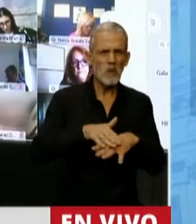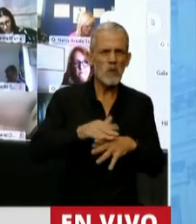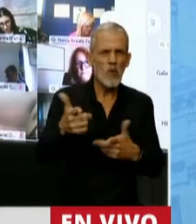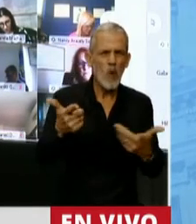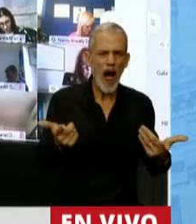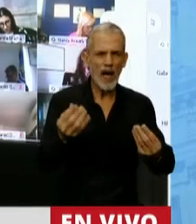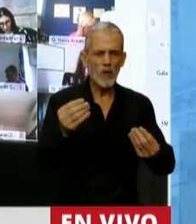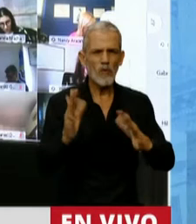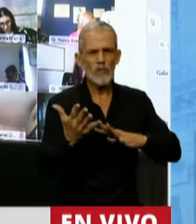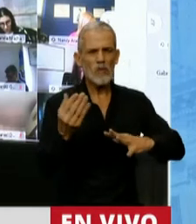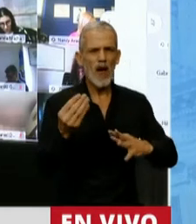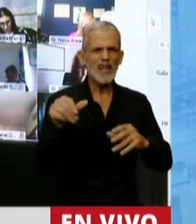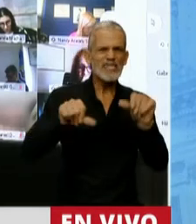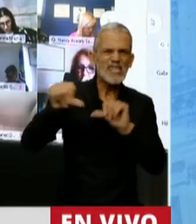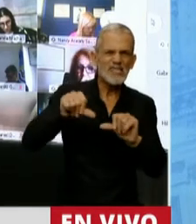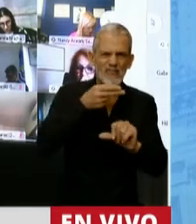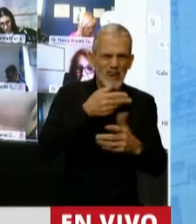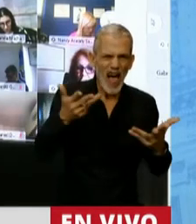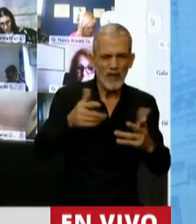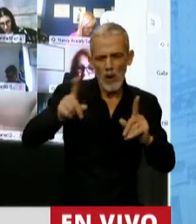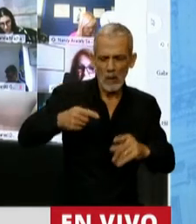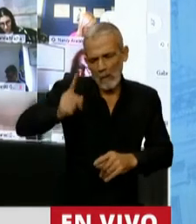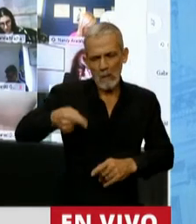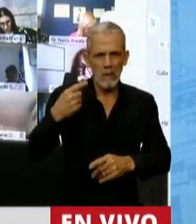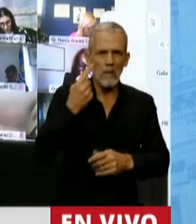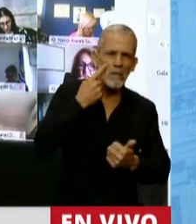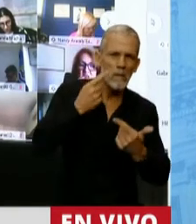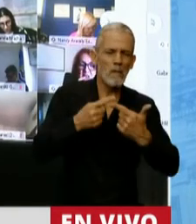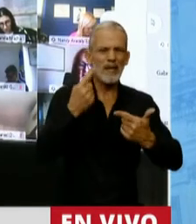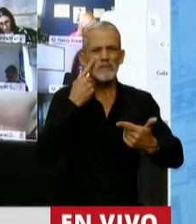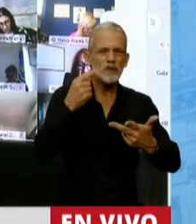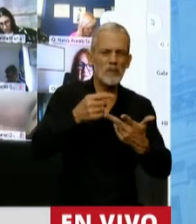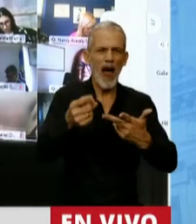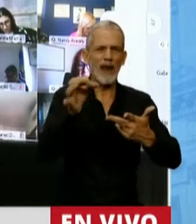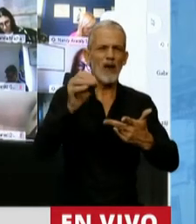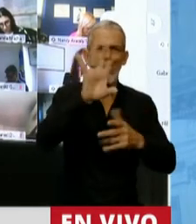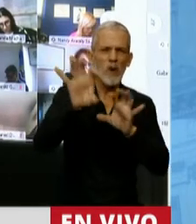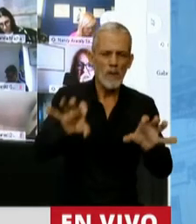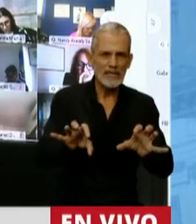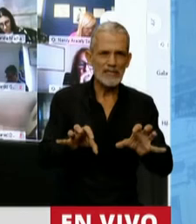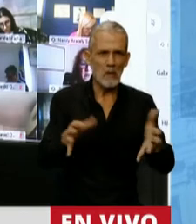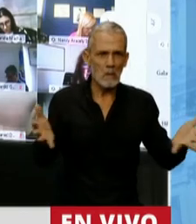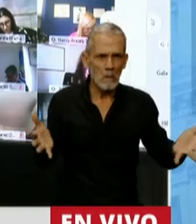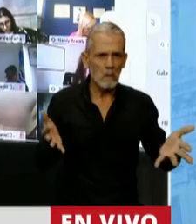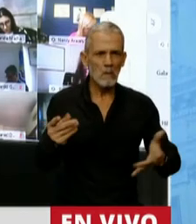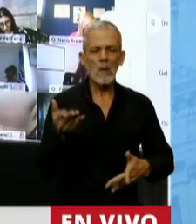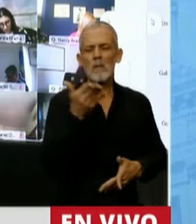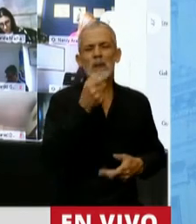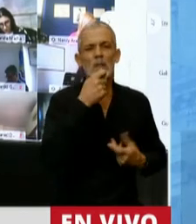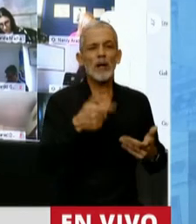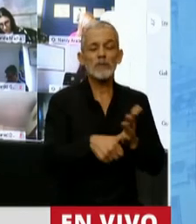científica ni epidemiológica ni sanitaria, pidiendo